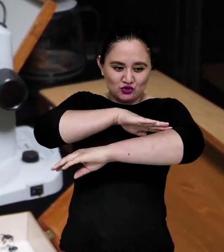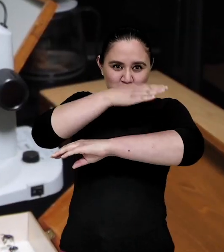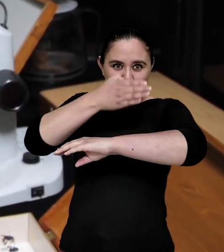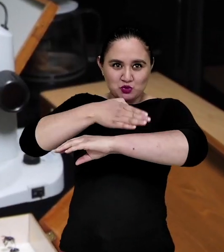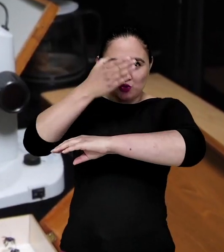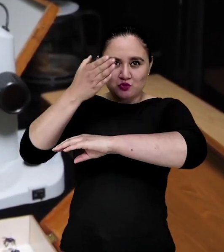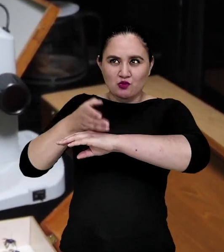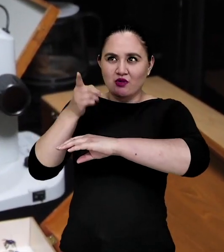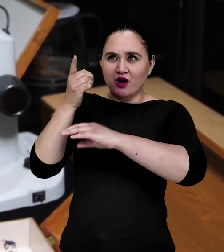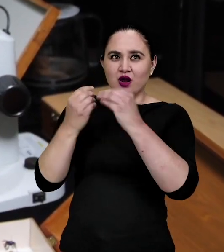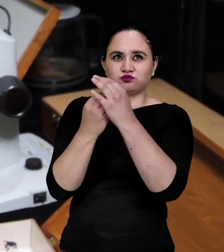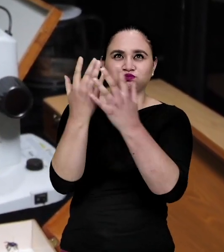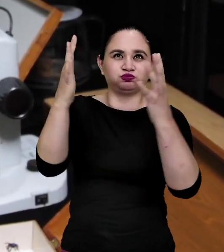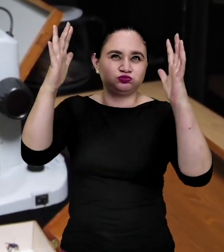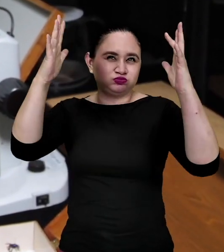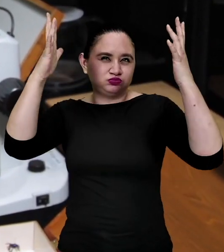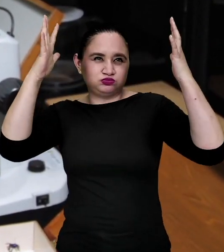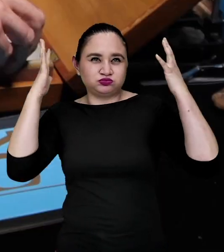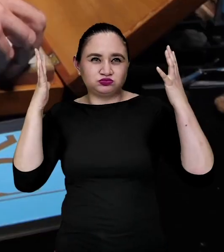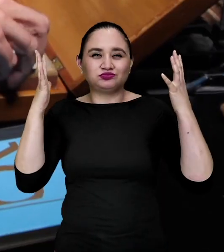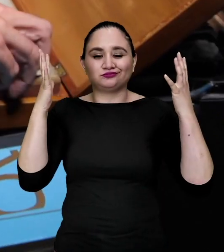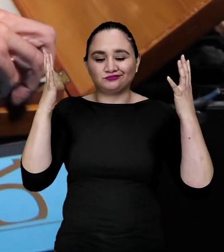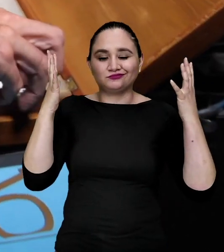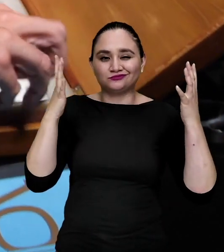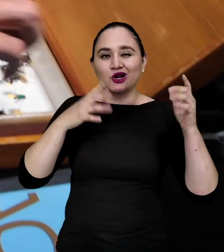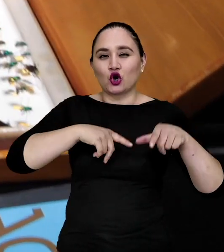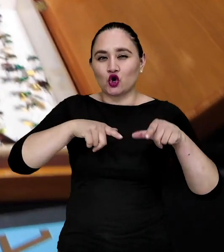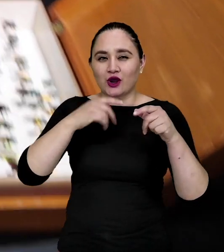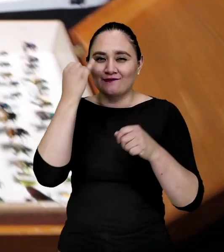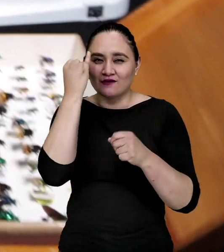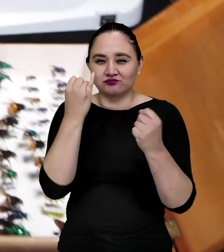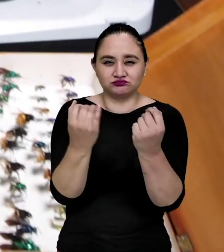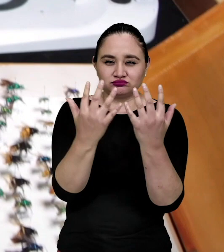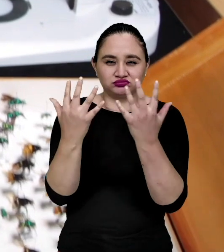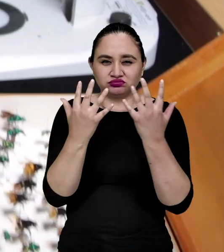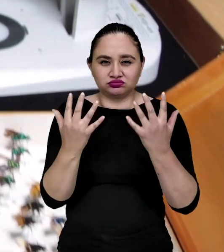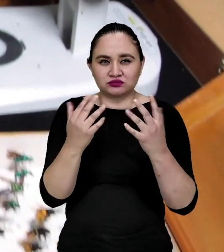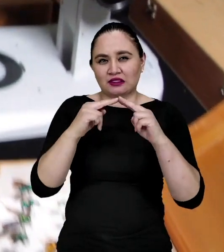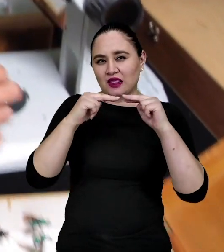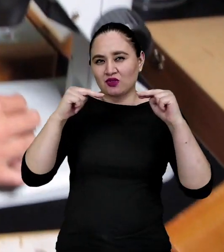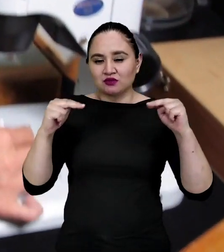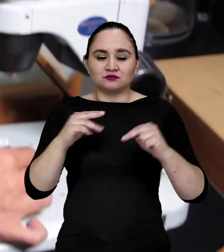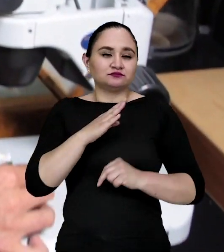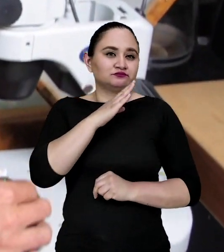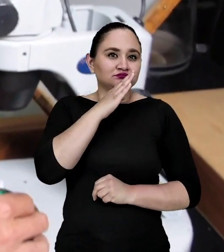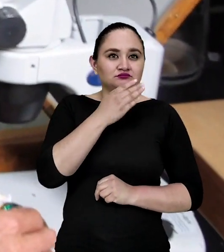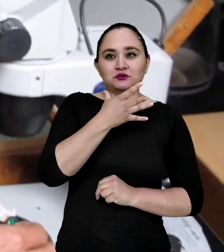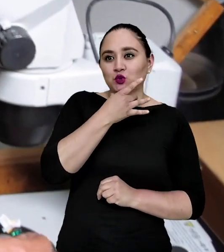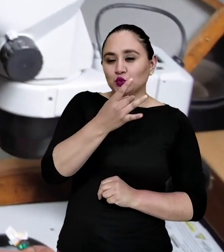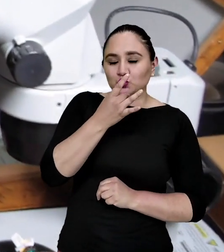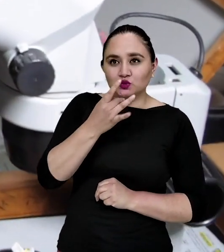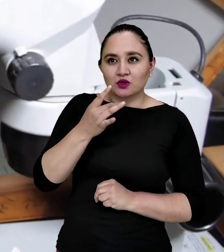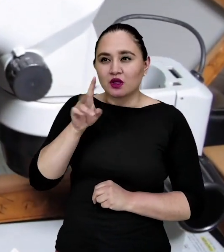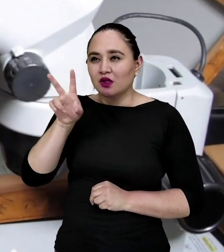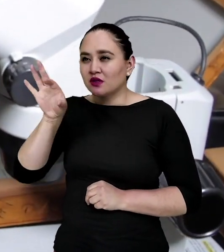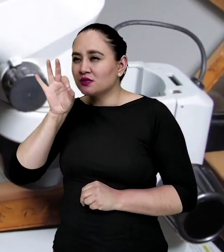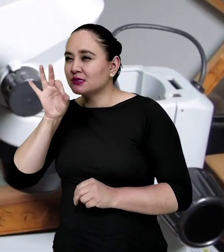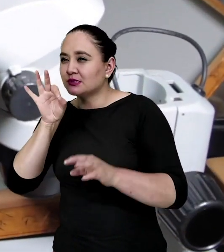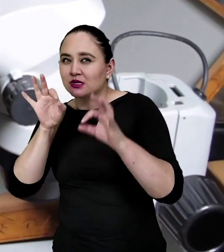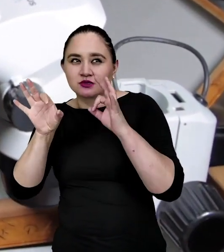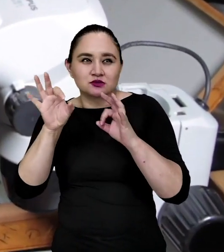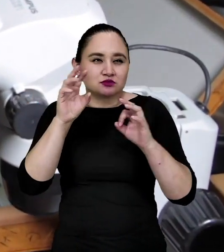Entonces había mucho más naturaleza, más potreros, más bares verdes. Y siempre me gustó explorar y